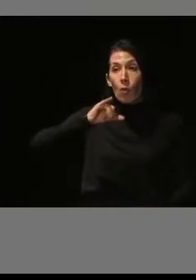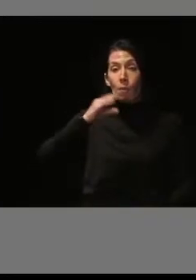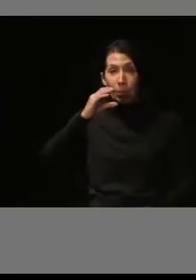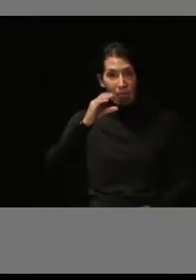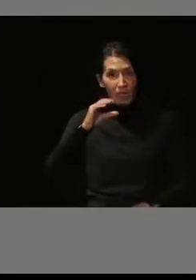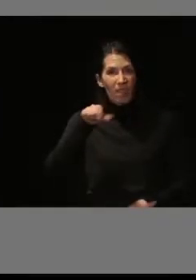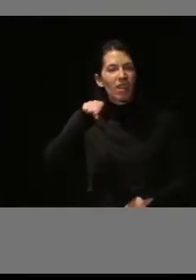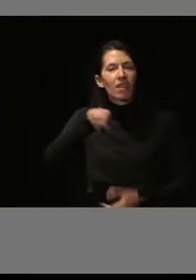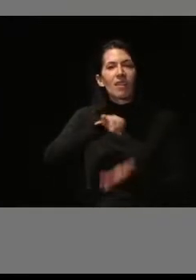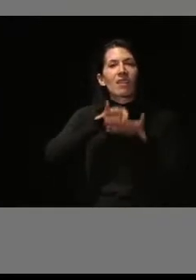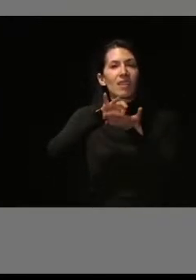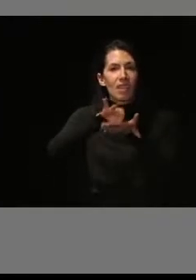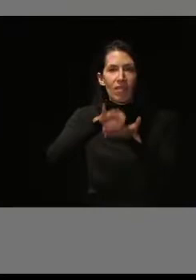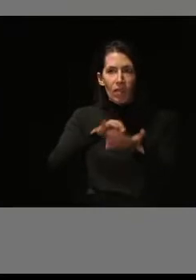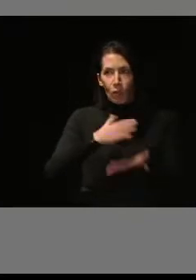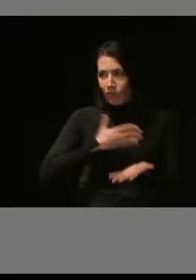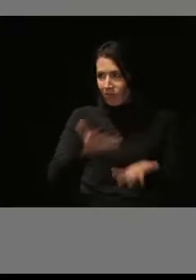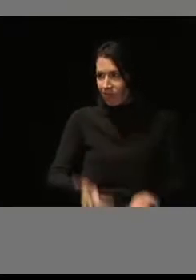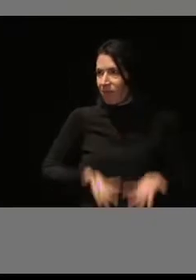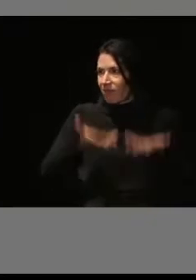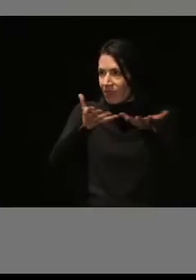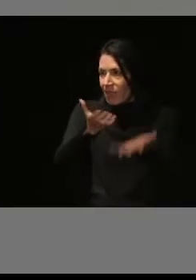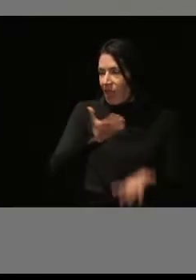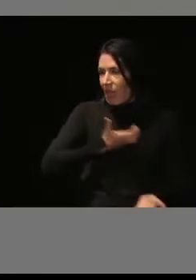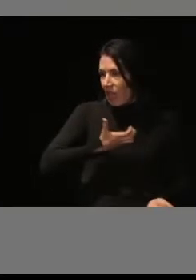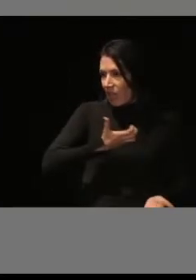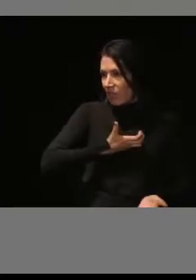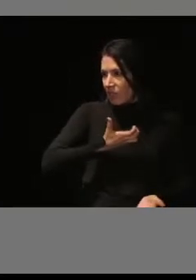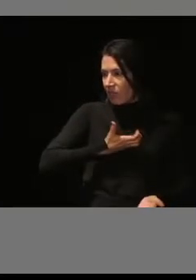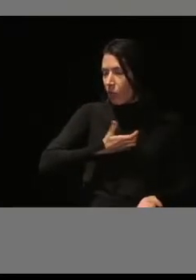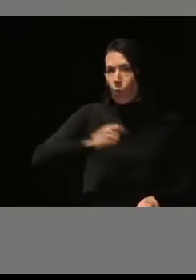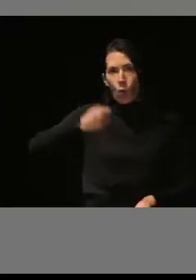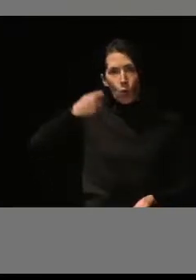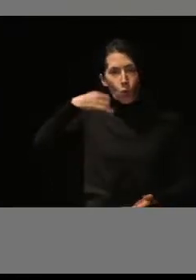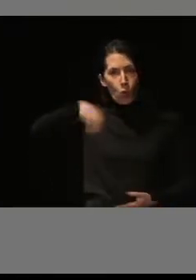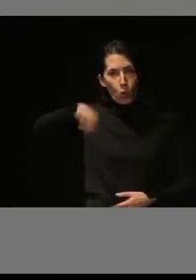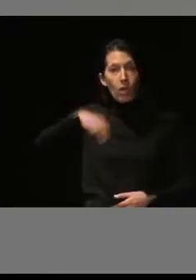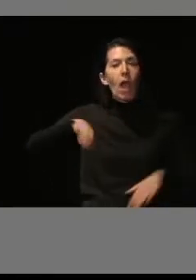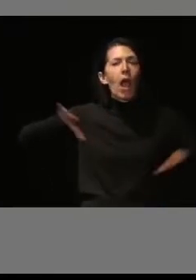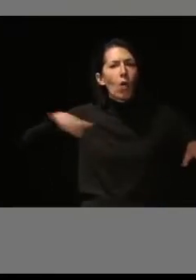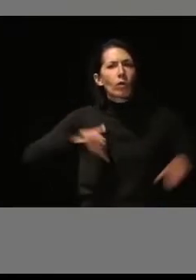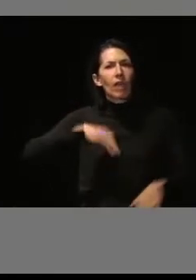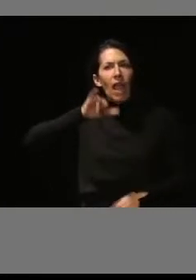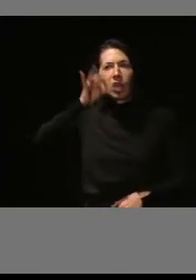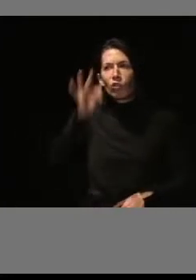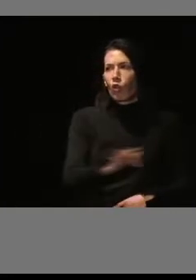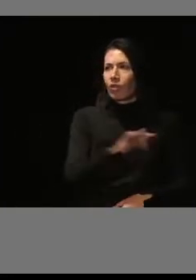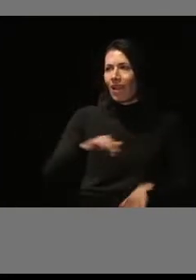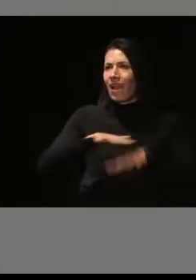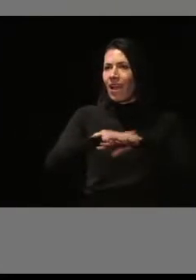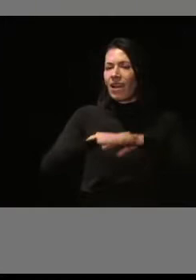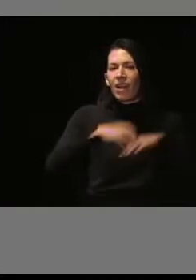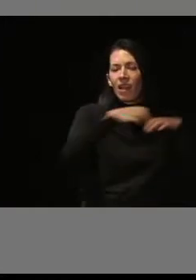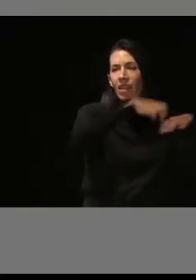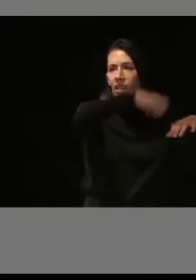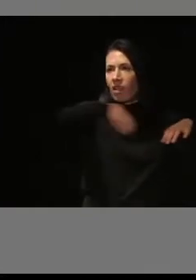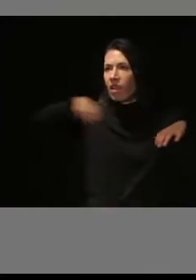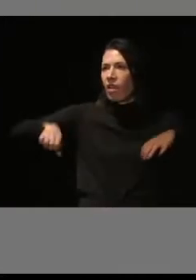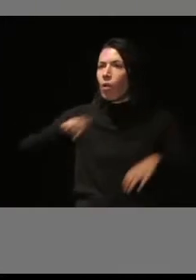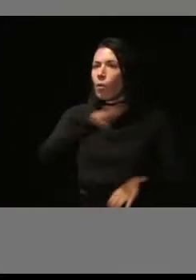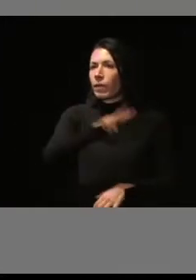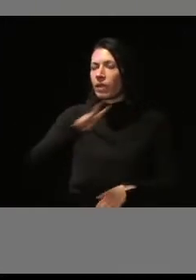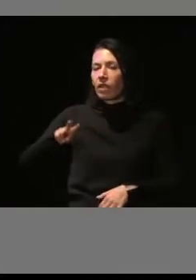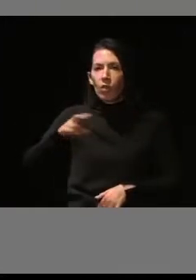servicio que presta el ayuntamiento es único, si bien existe una red de 22 oficinas municipales de información al